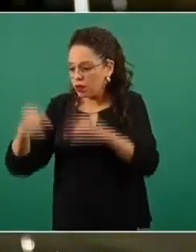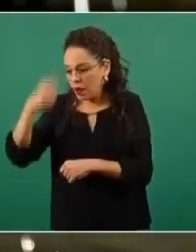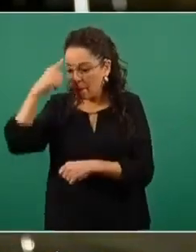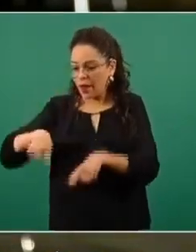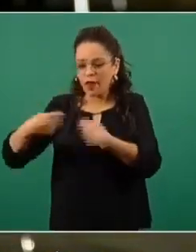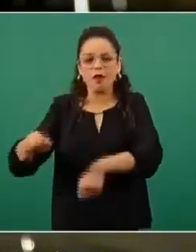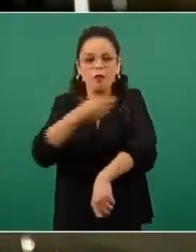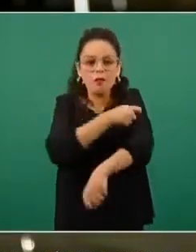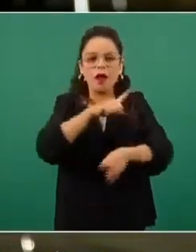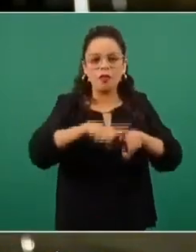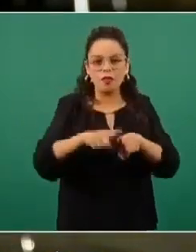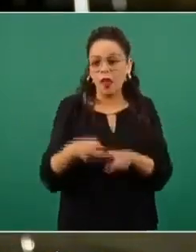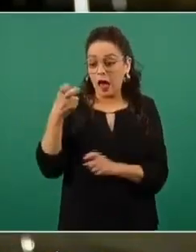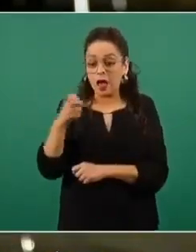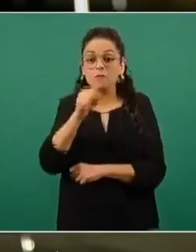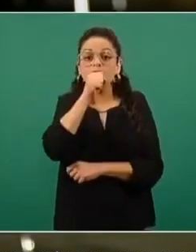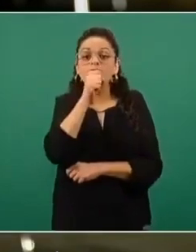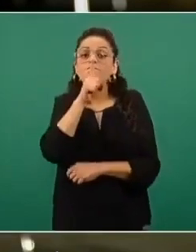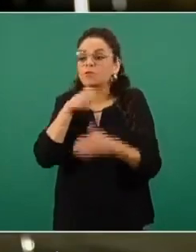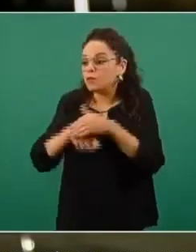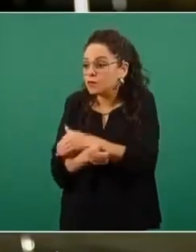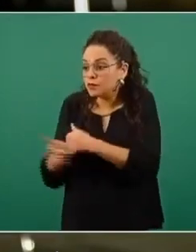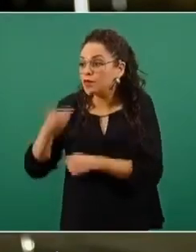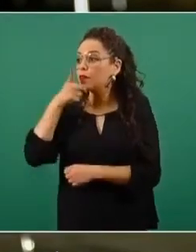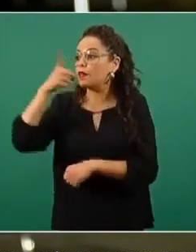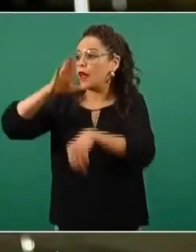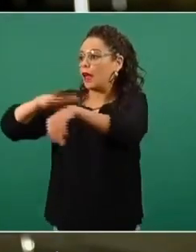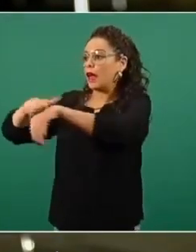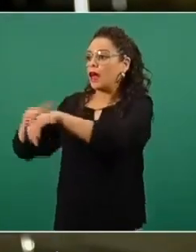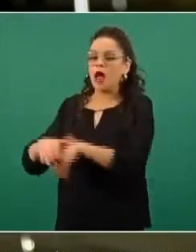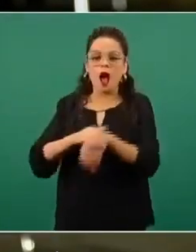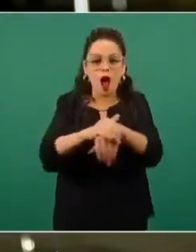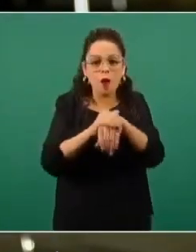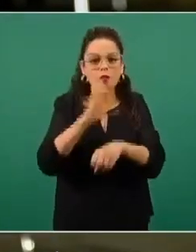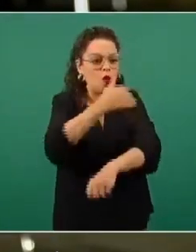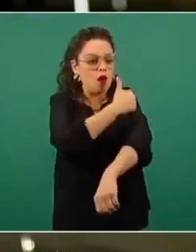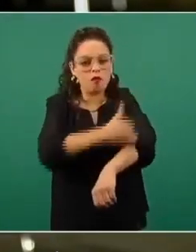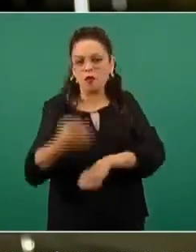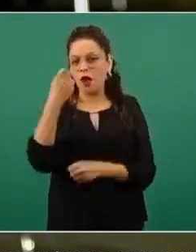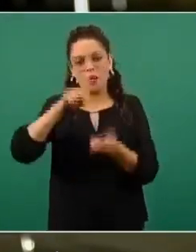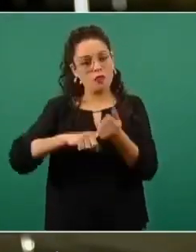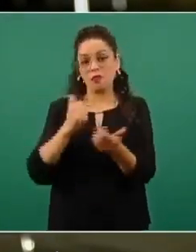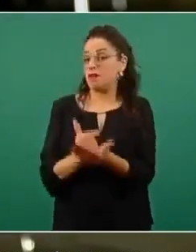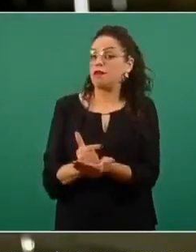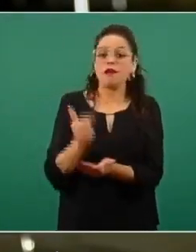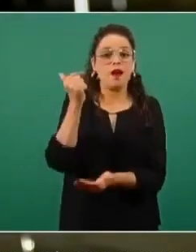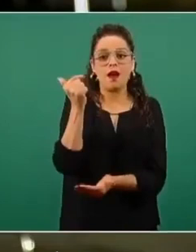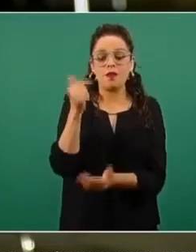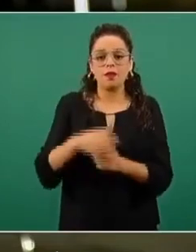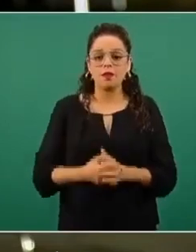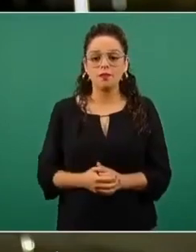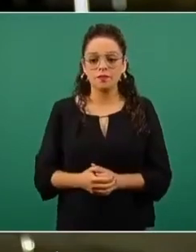etcétera, y que anden filtrando para beneficiar a los cuates o a los amigos, pues es una situación muy grave. Entonces, la